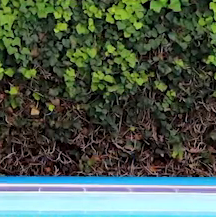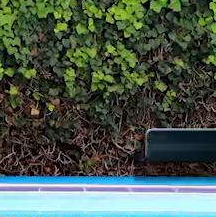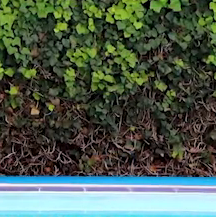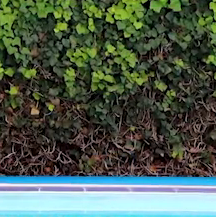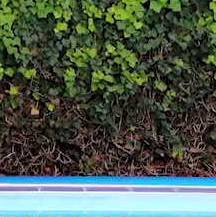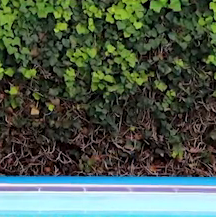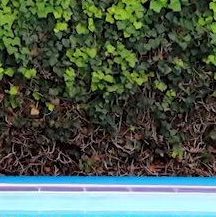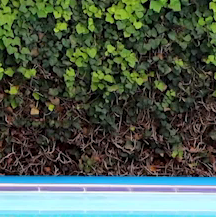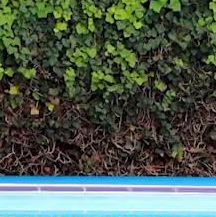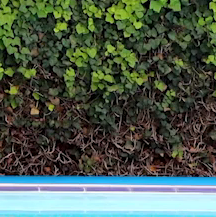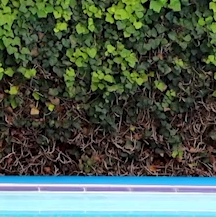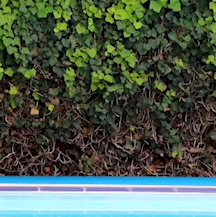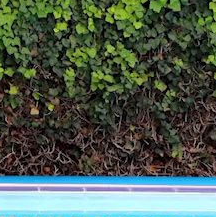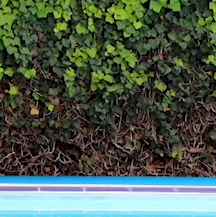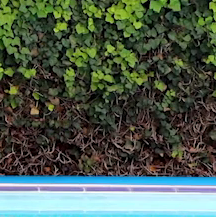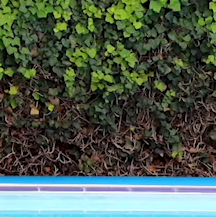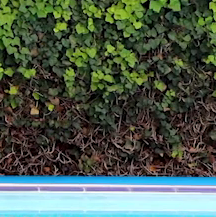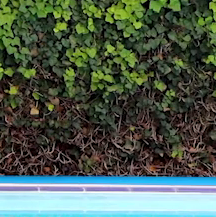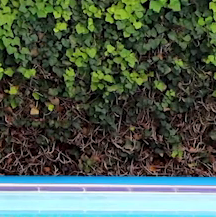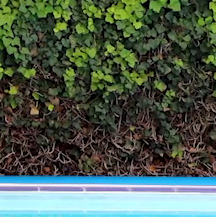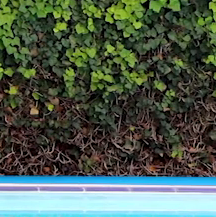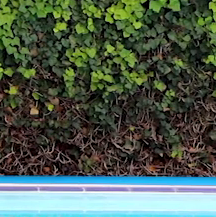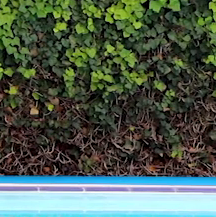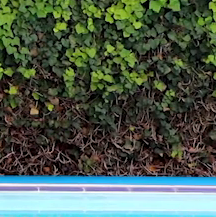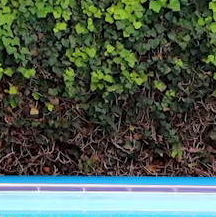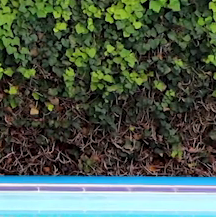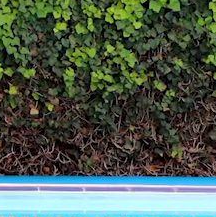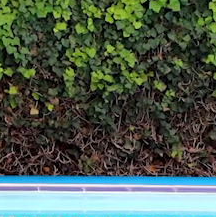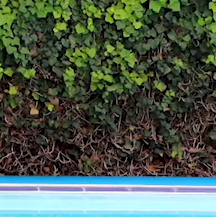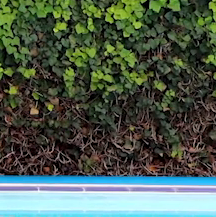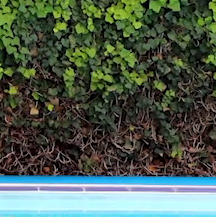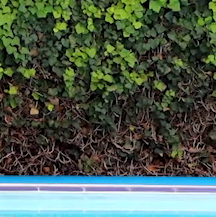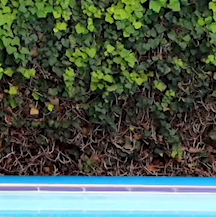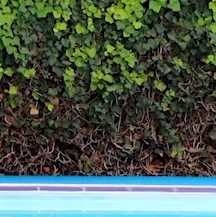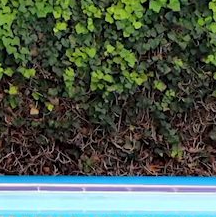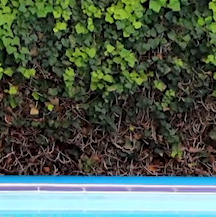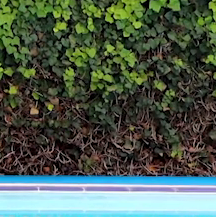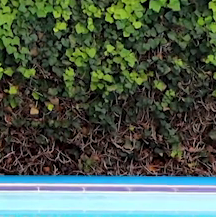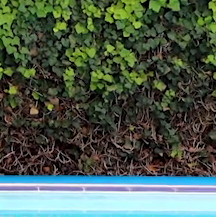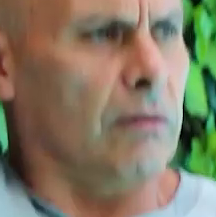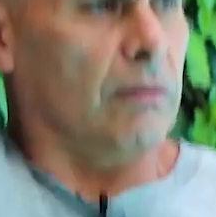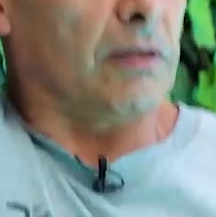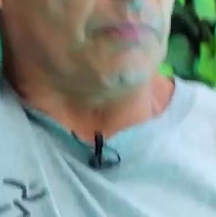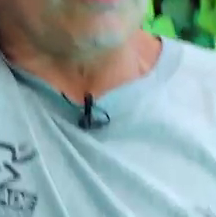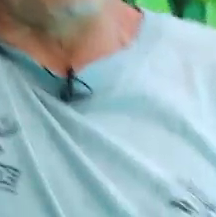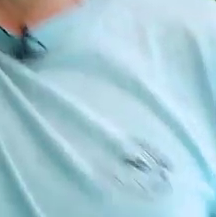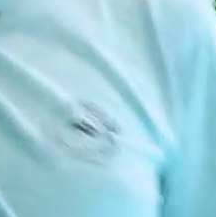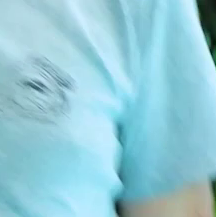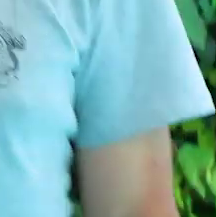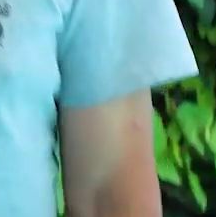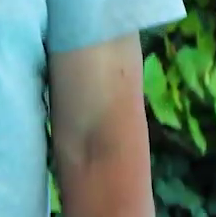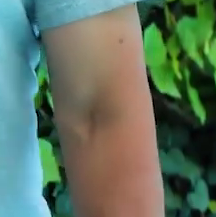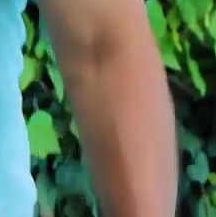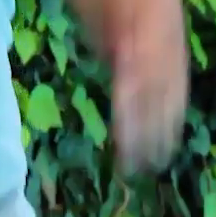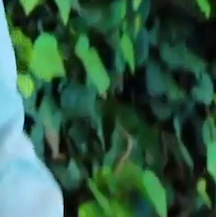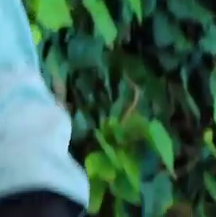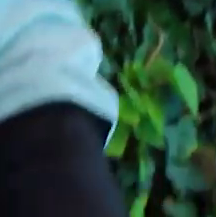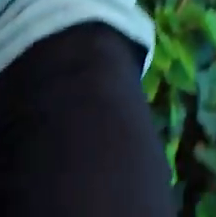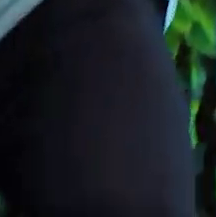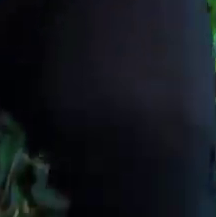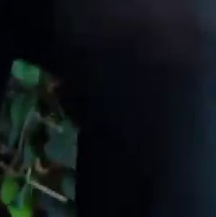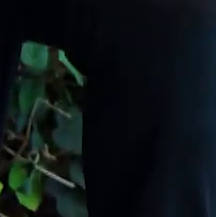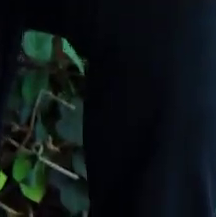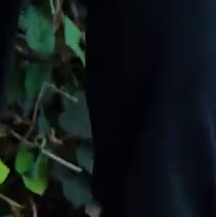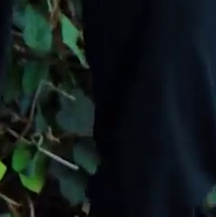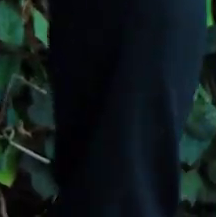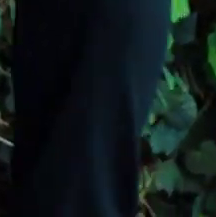pierna derecha y la mano derecha igual. Y al mismo tiempo vamos a elevar talón del pie al contrario. Izquierda.